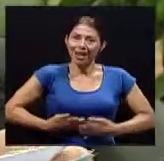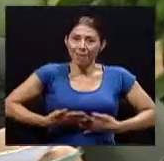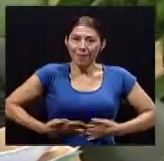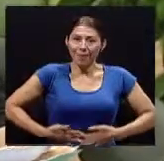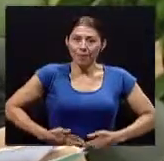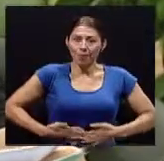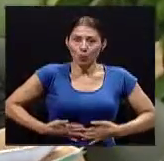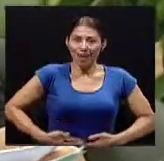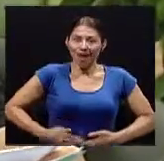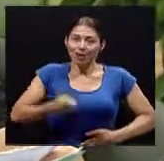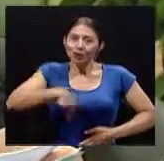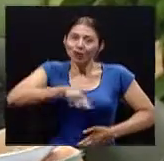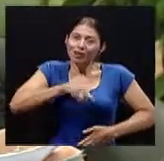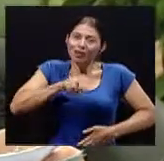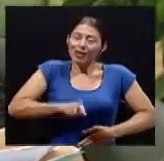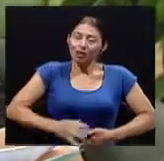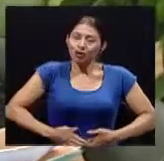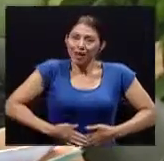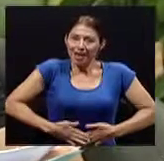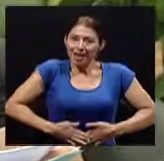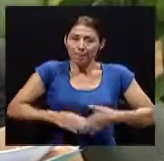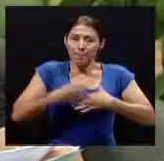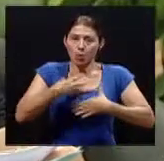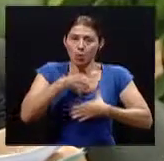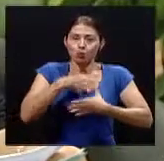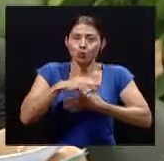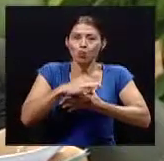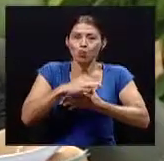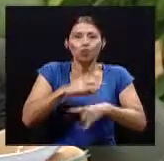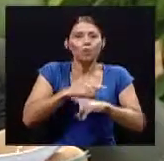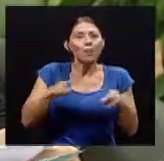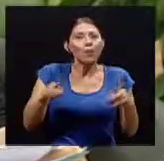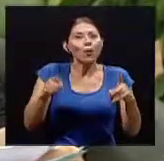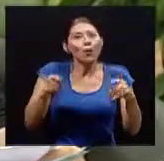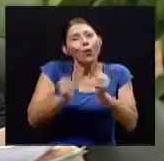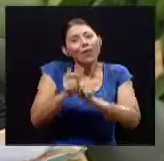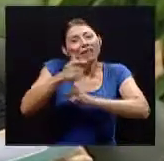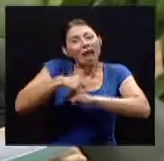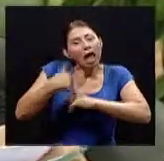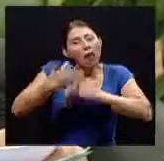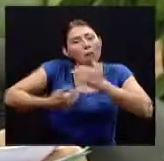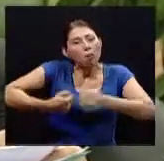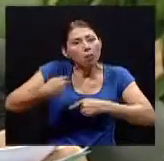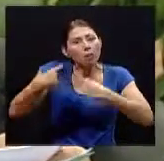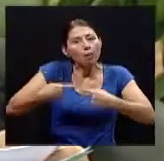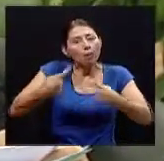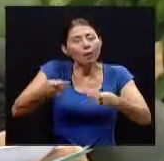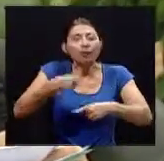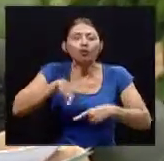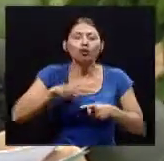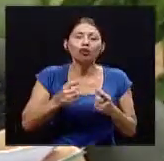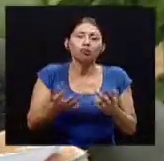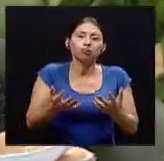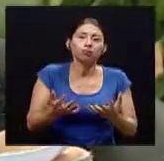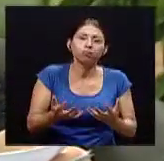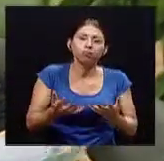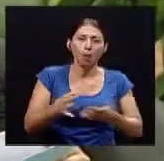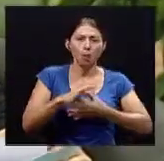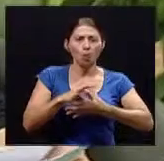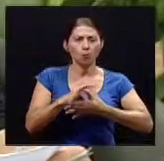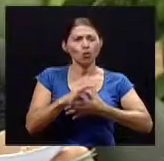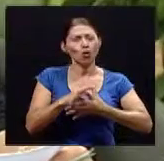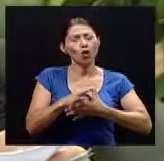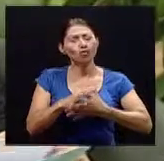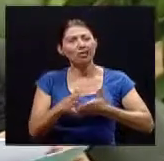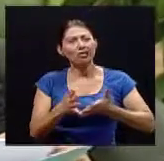músculos pero a medida que pasa el tiempo ganamos peso y los músculos se deterioran digamos porque pasamos mucho tiempo sentados o